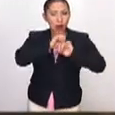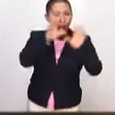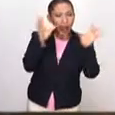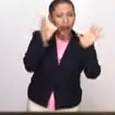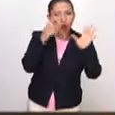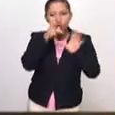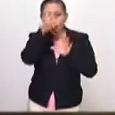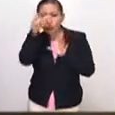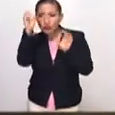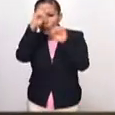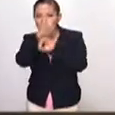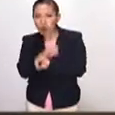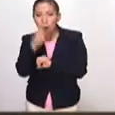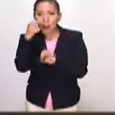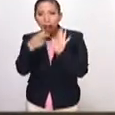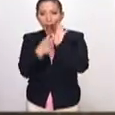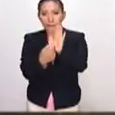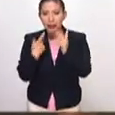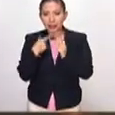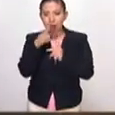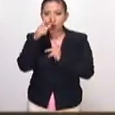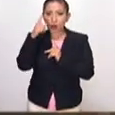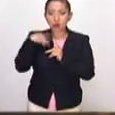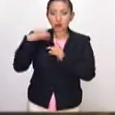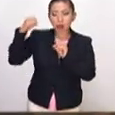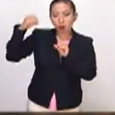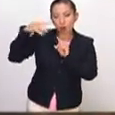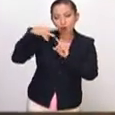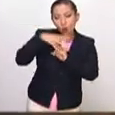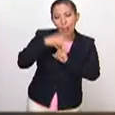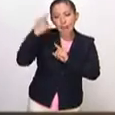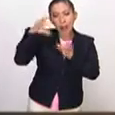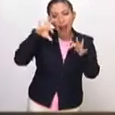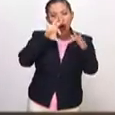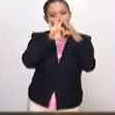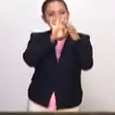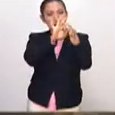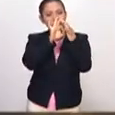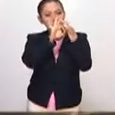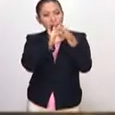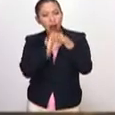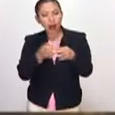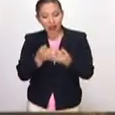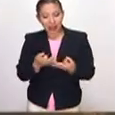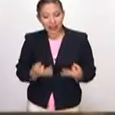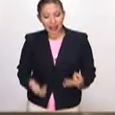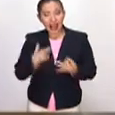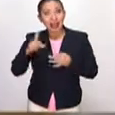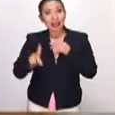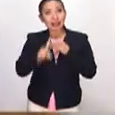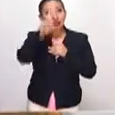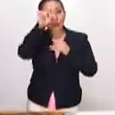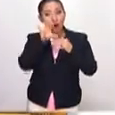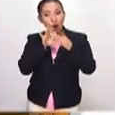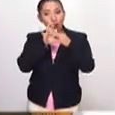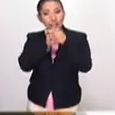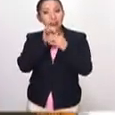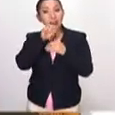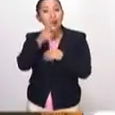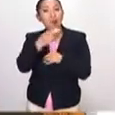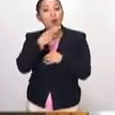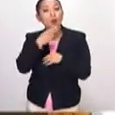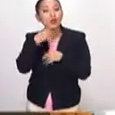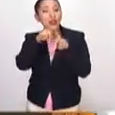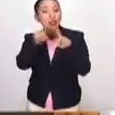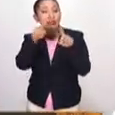para destacar al protagonista, luces cenitales para establecer una conexión entre lo terrenal y lo divino, además del